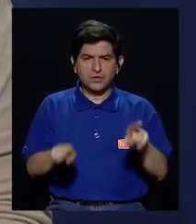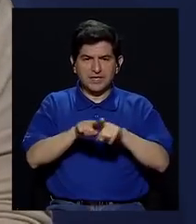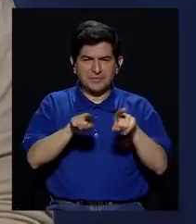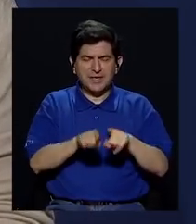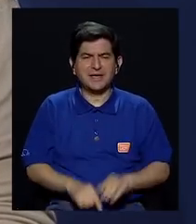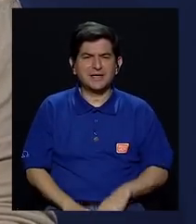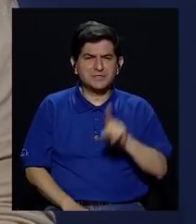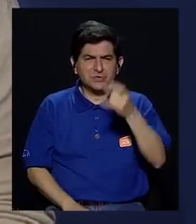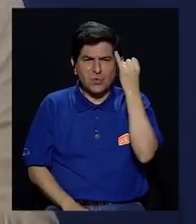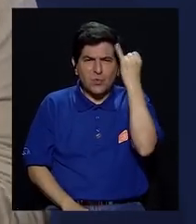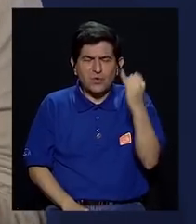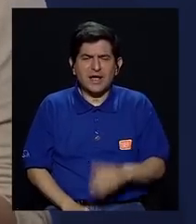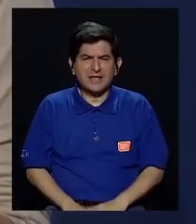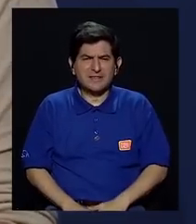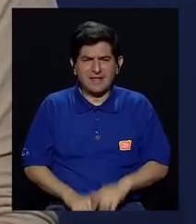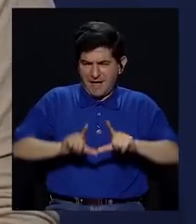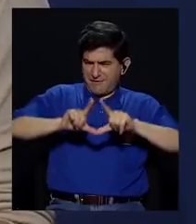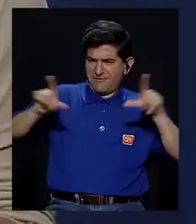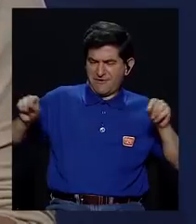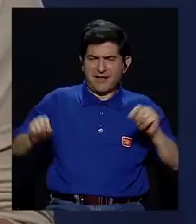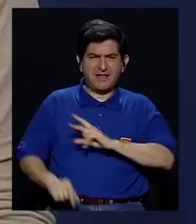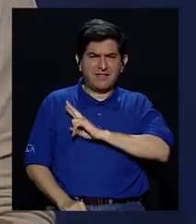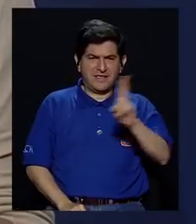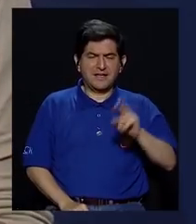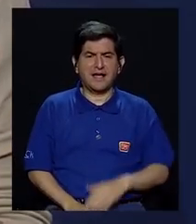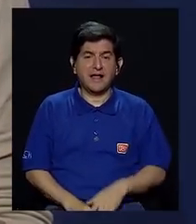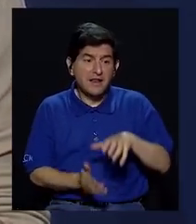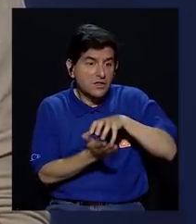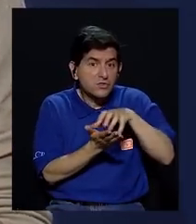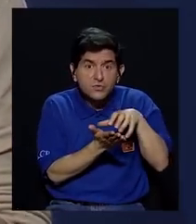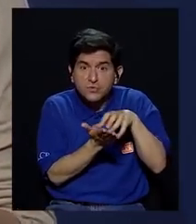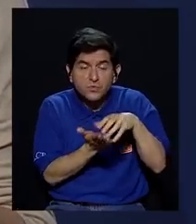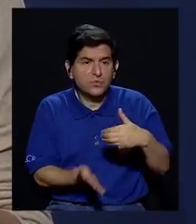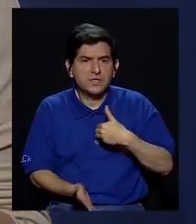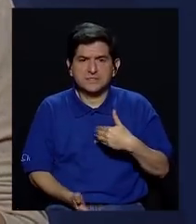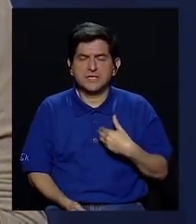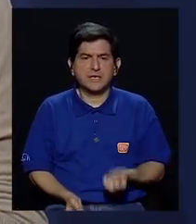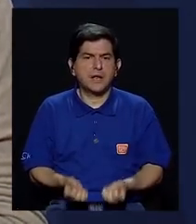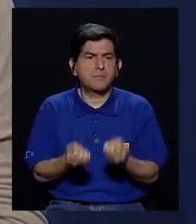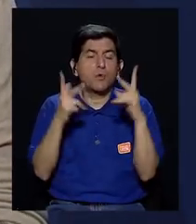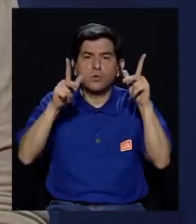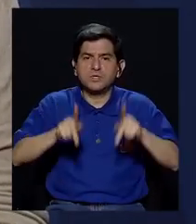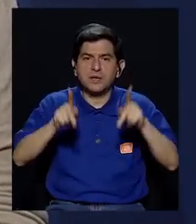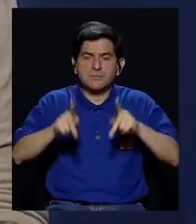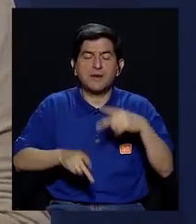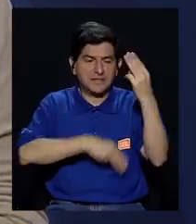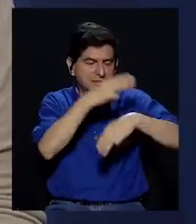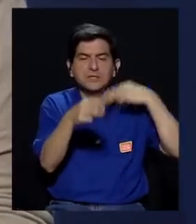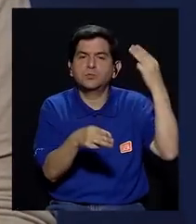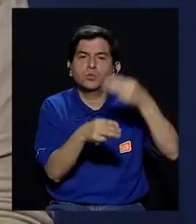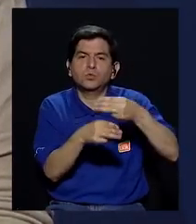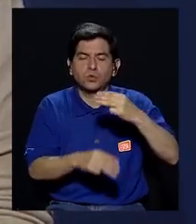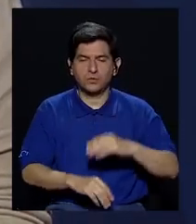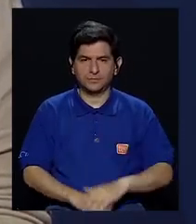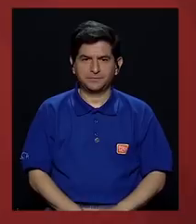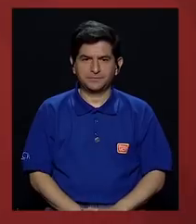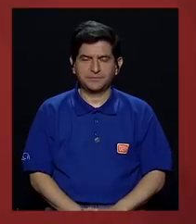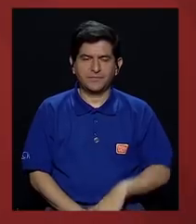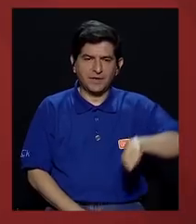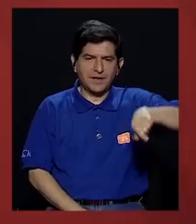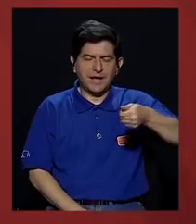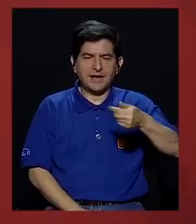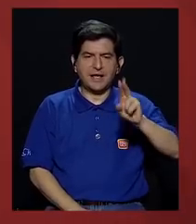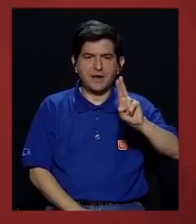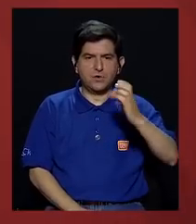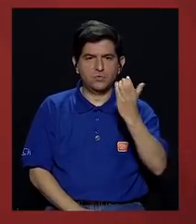fundamentalismo religioso, que tiene que ver con esta ansiedad, con esta incertidumbre que tienen grandes cantidades de personas en el mundo. Estamos